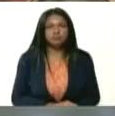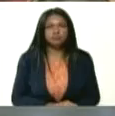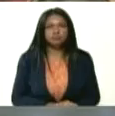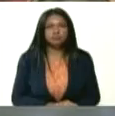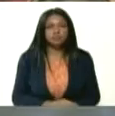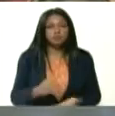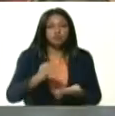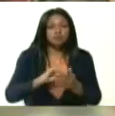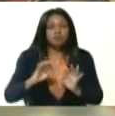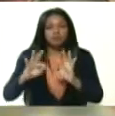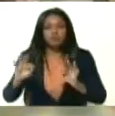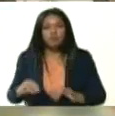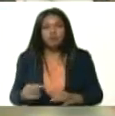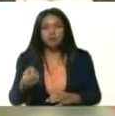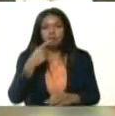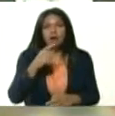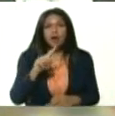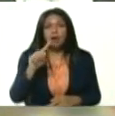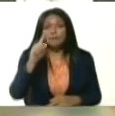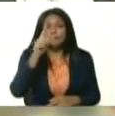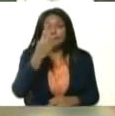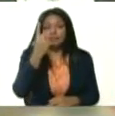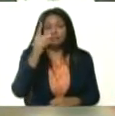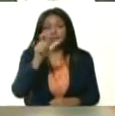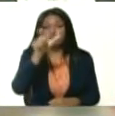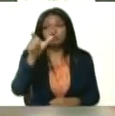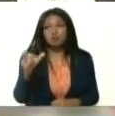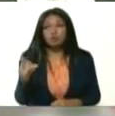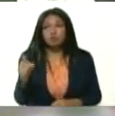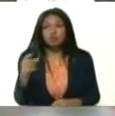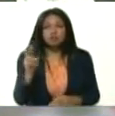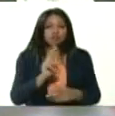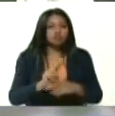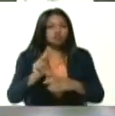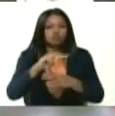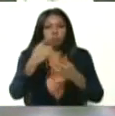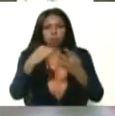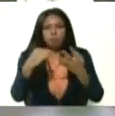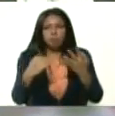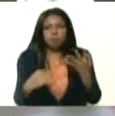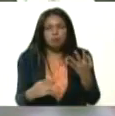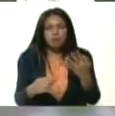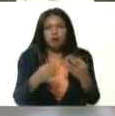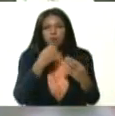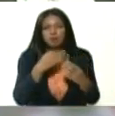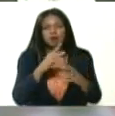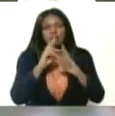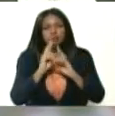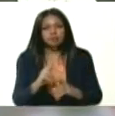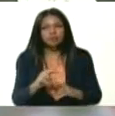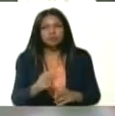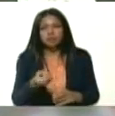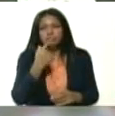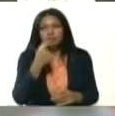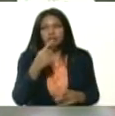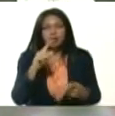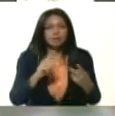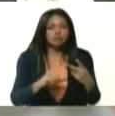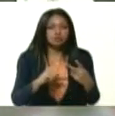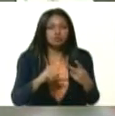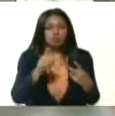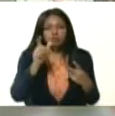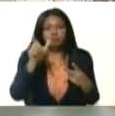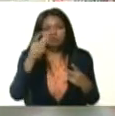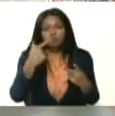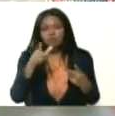Aplicación del tratamiento al paciente 1. Se aplicó esto, esto, esto. Buen resultado. Aplicación del tratamiento al paciente 2.